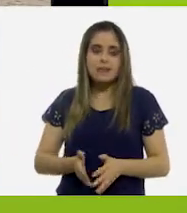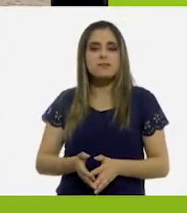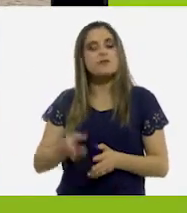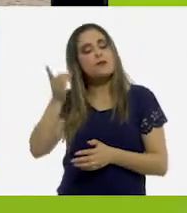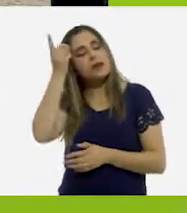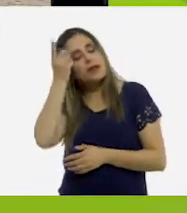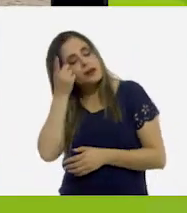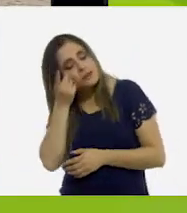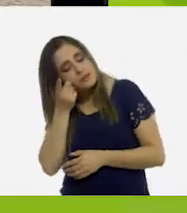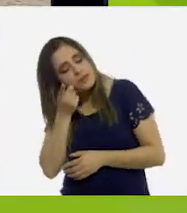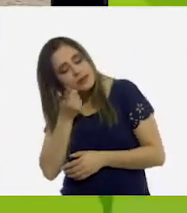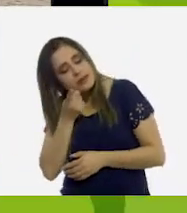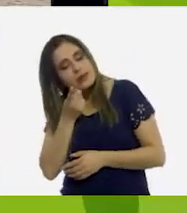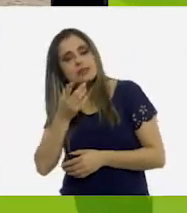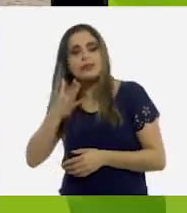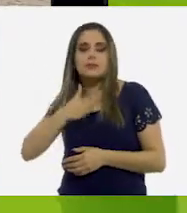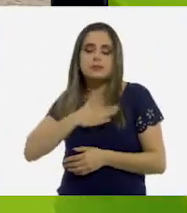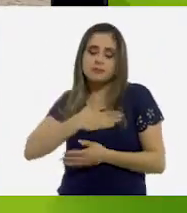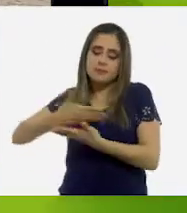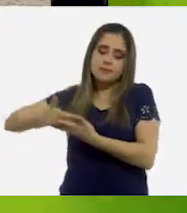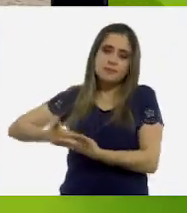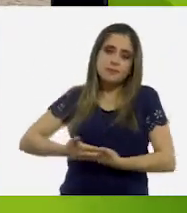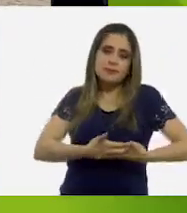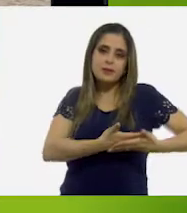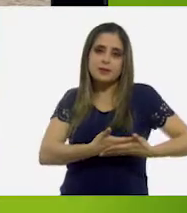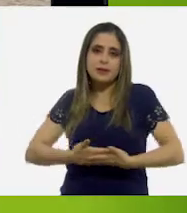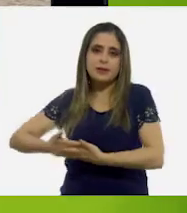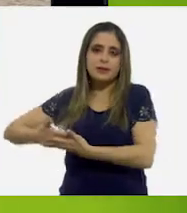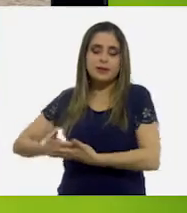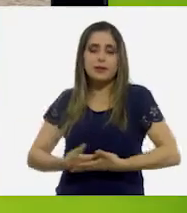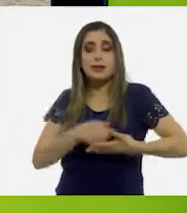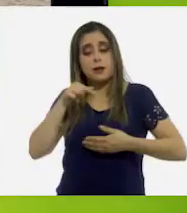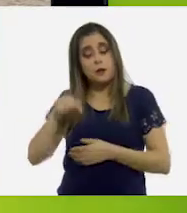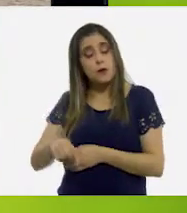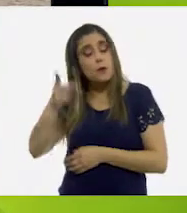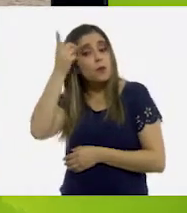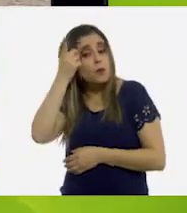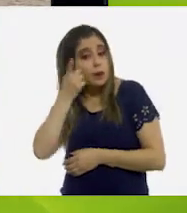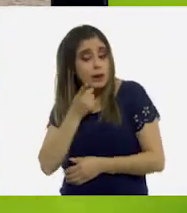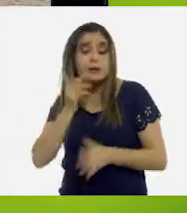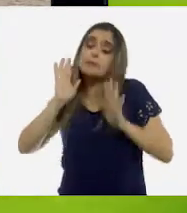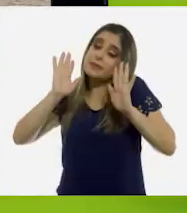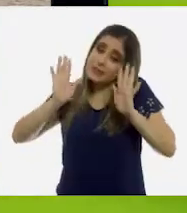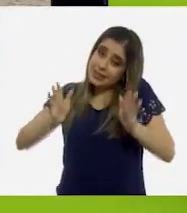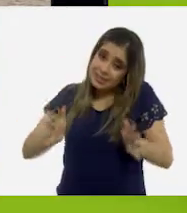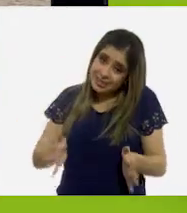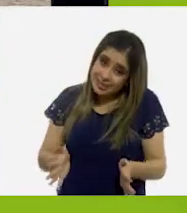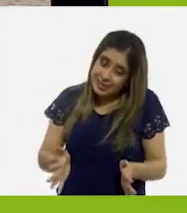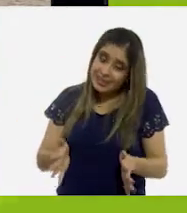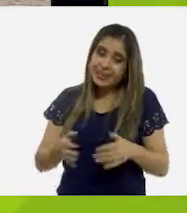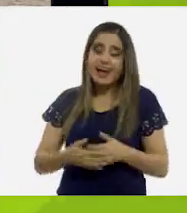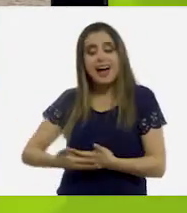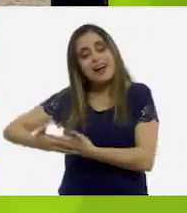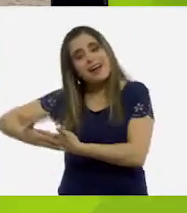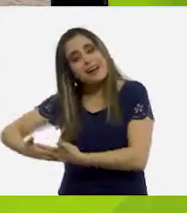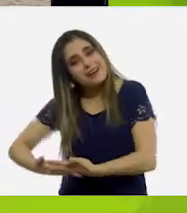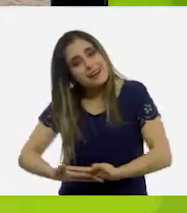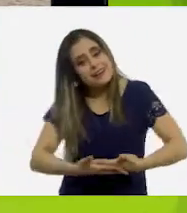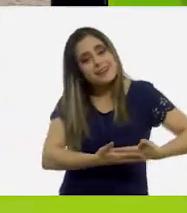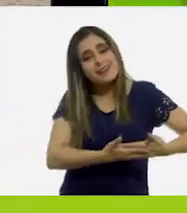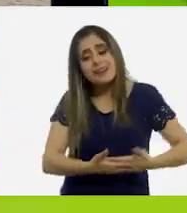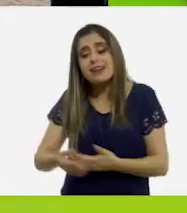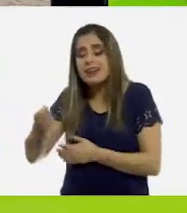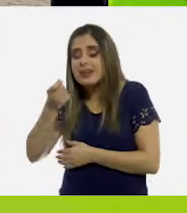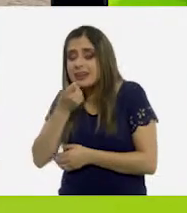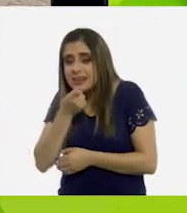¡Duérmase mi nene y duérmase ya! ¡A la rirron